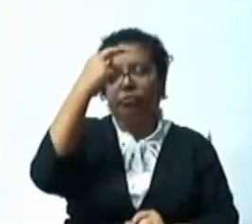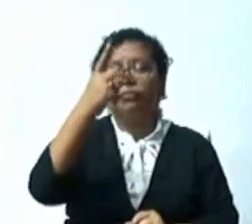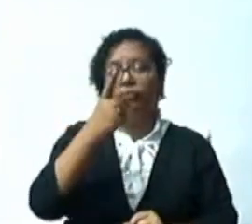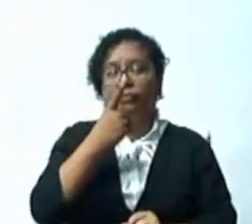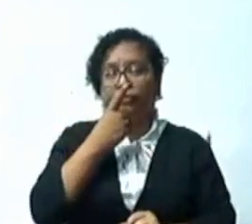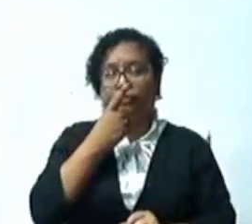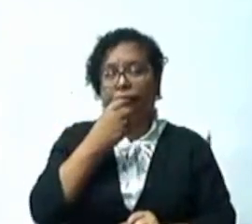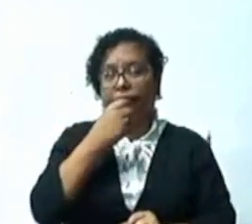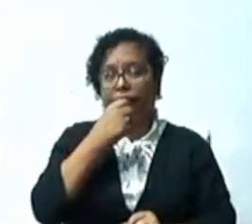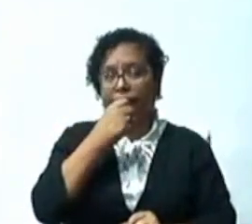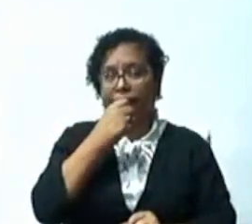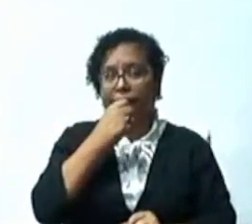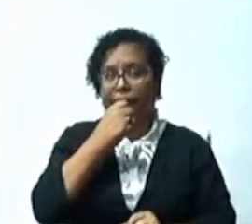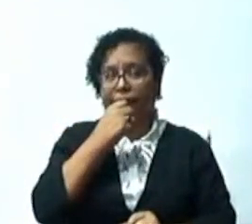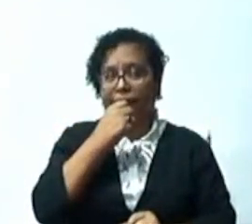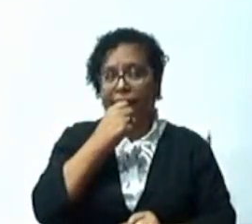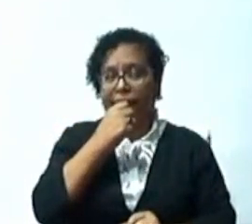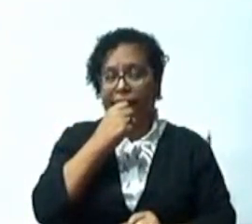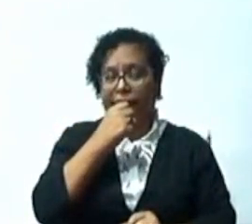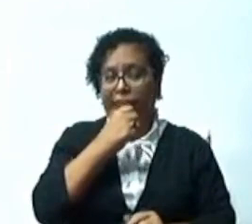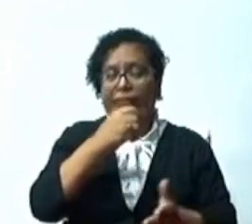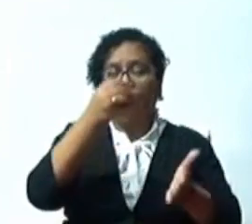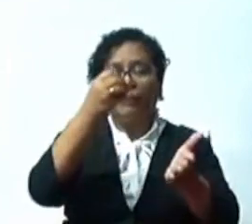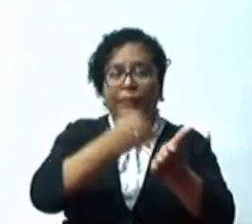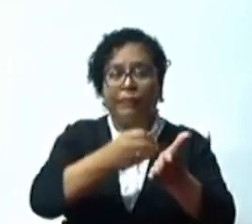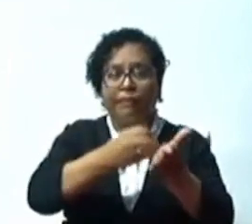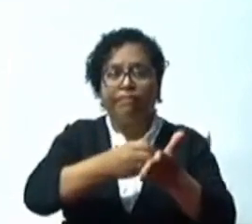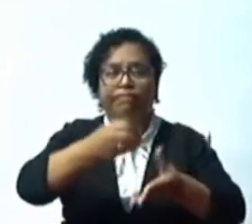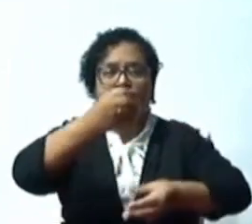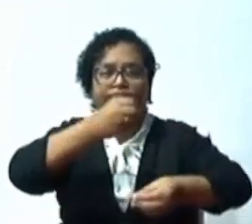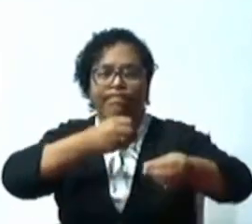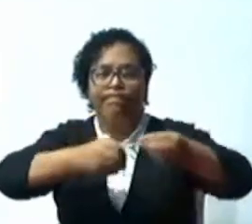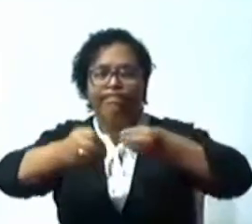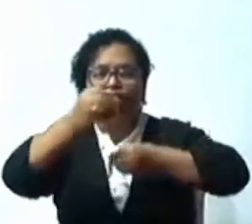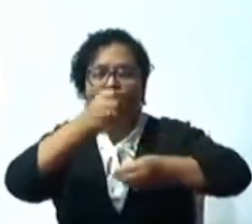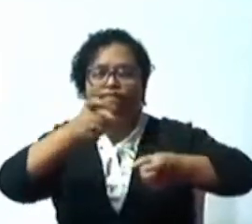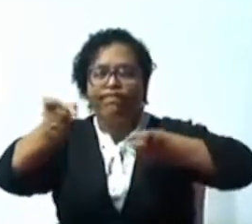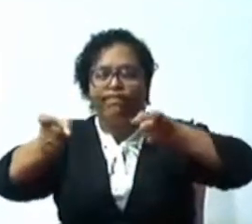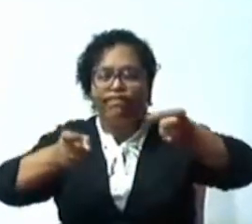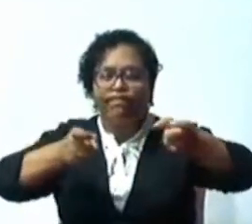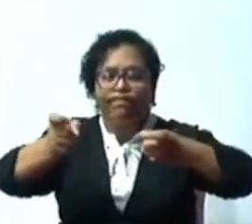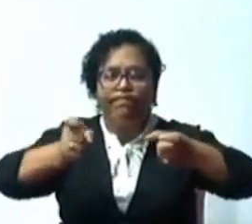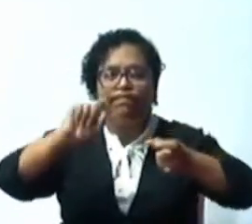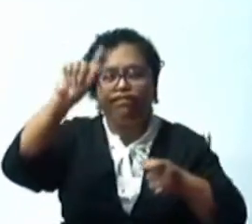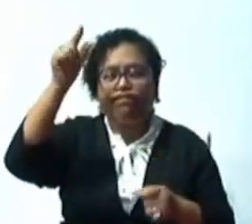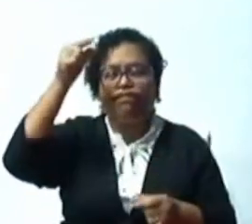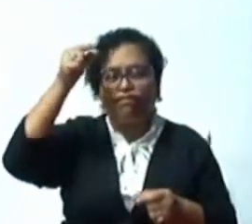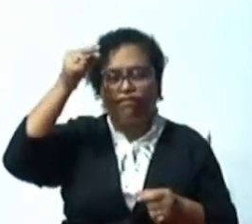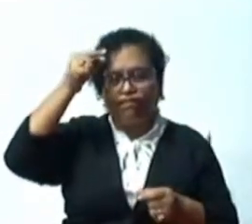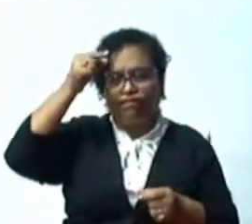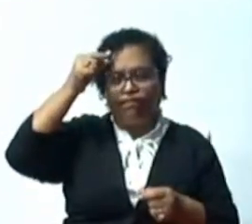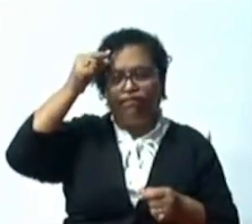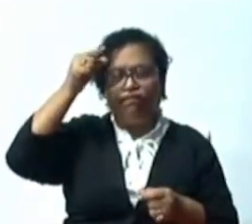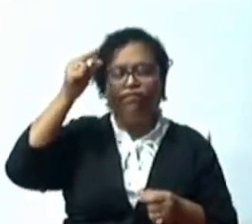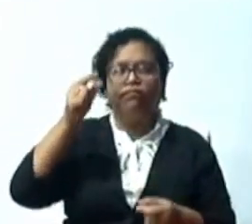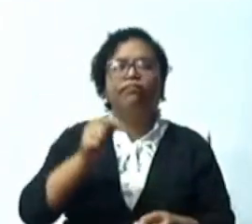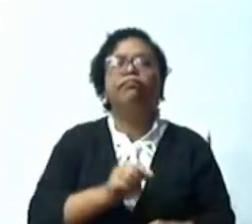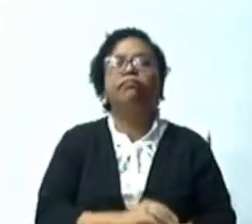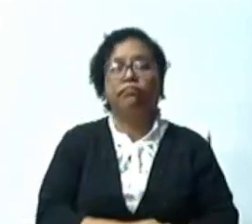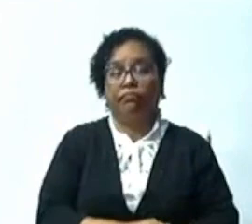fideicomiso público, que es una figura jurídica relevante,